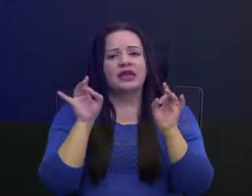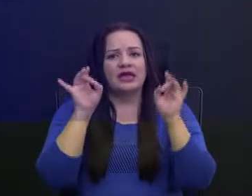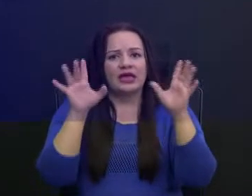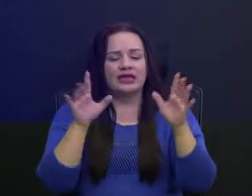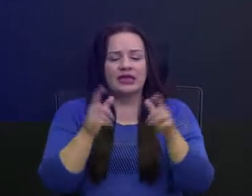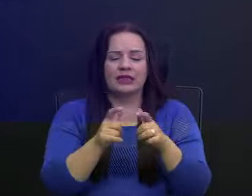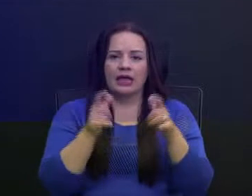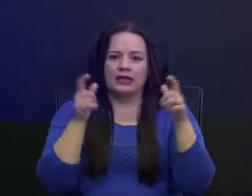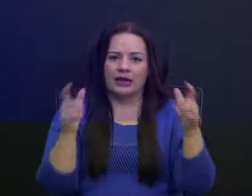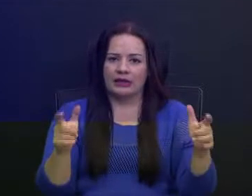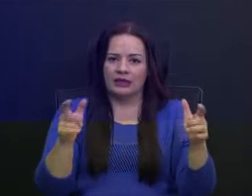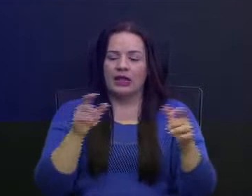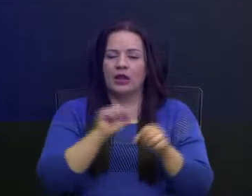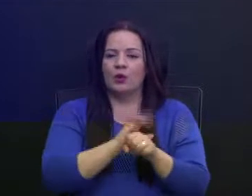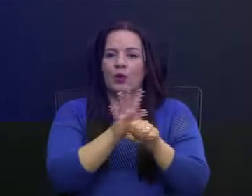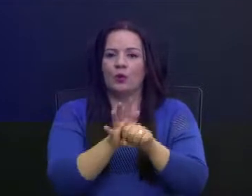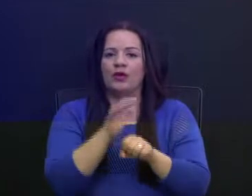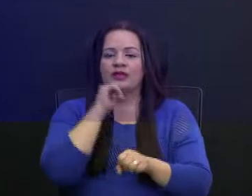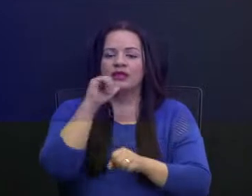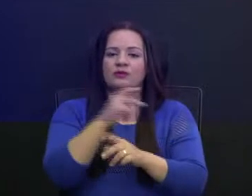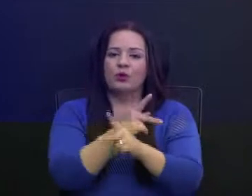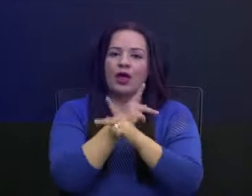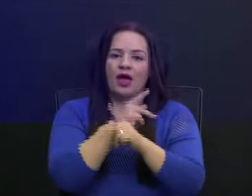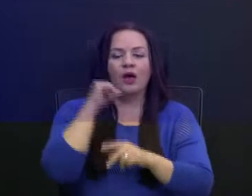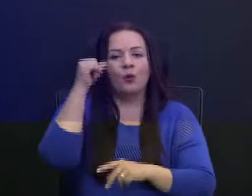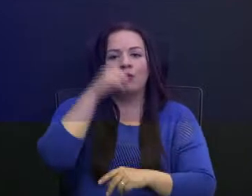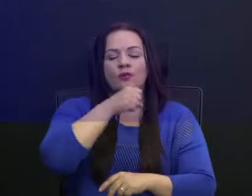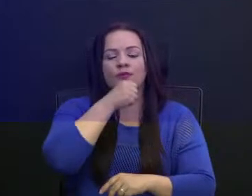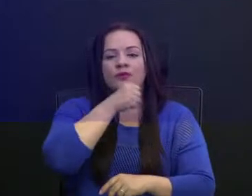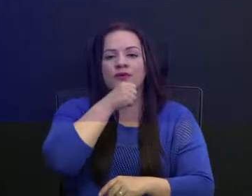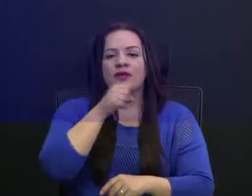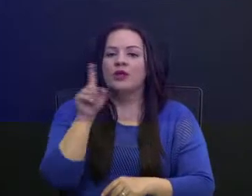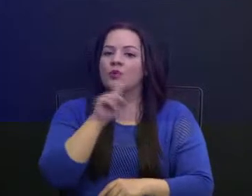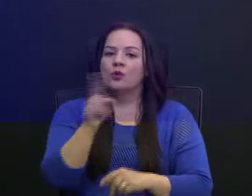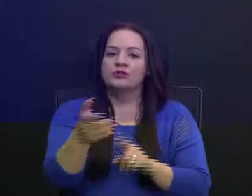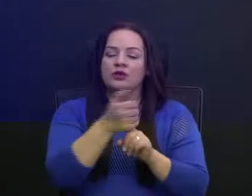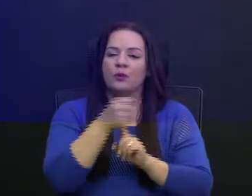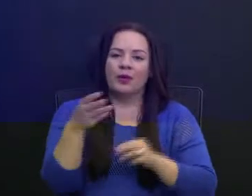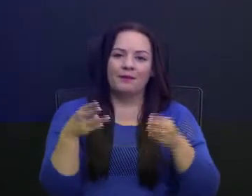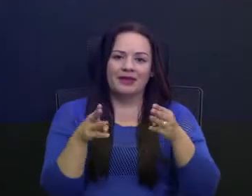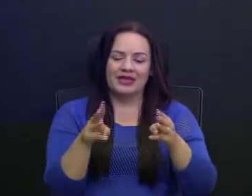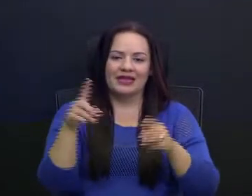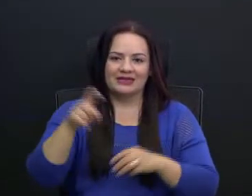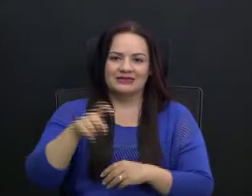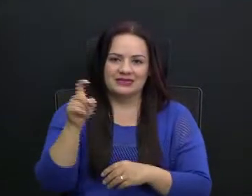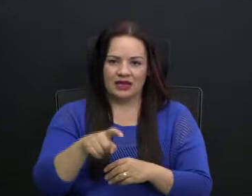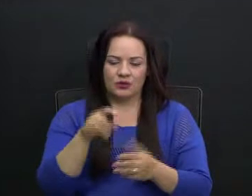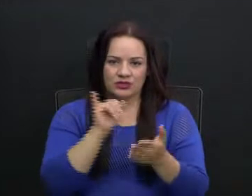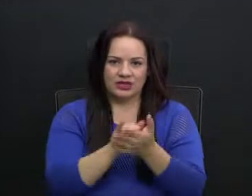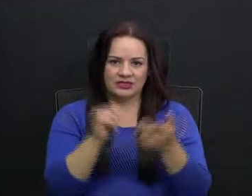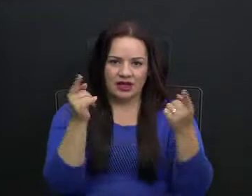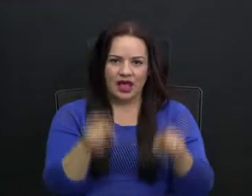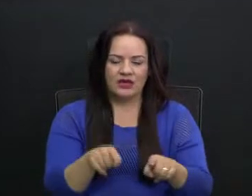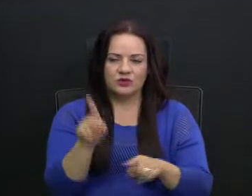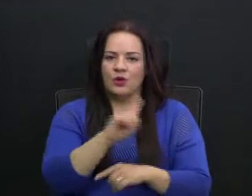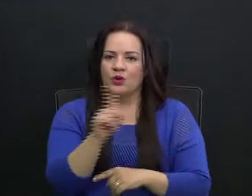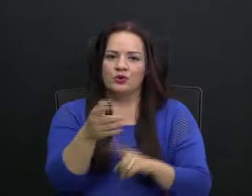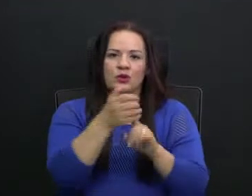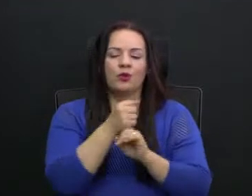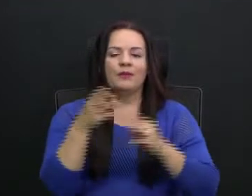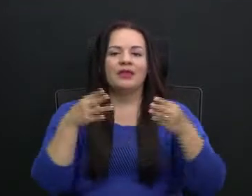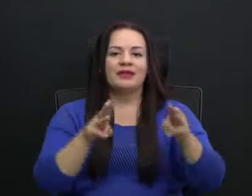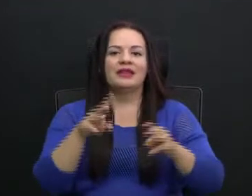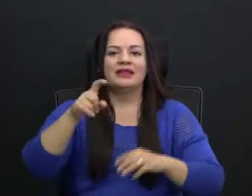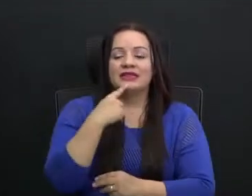en este caso, no se han tomado las medidas necesarias y el país apenas está afrontando con todo el esfuerzo que está haciendo hacia esa